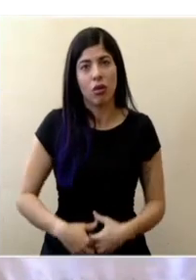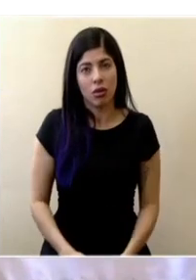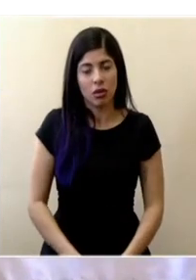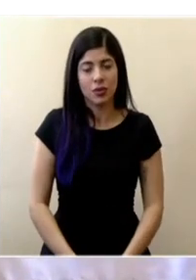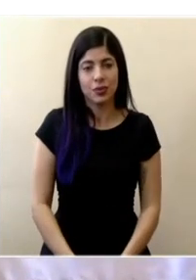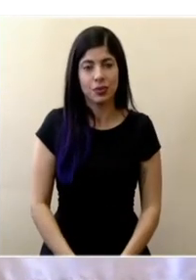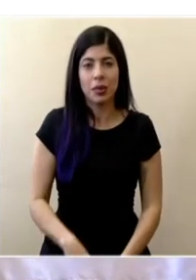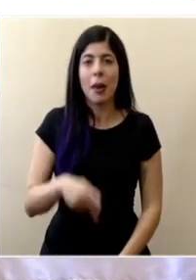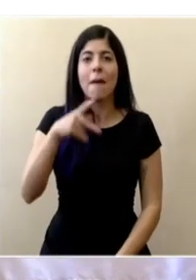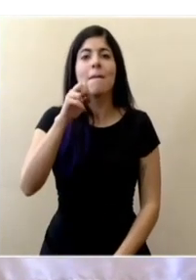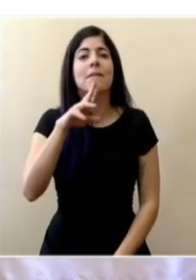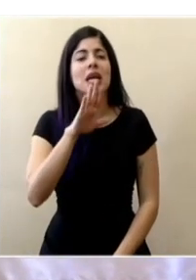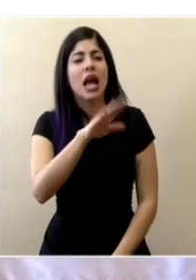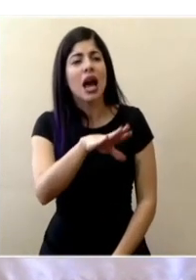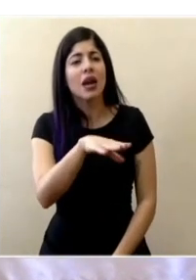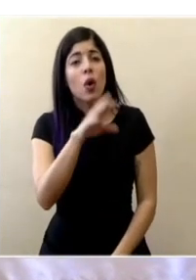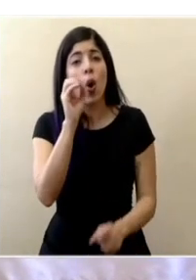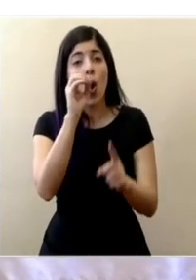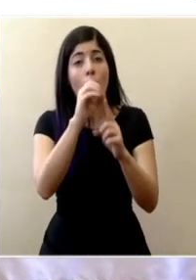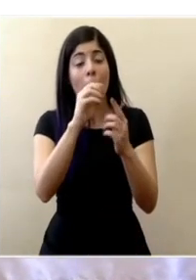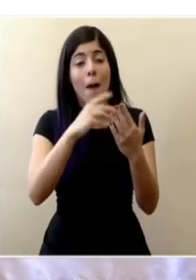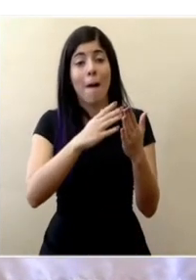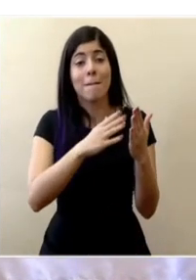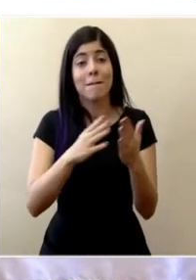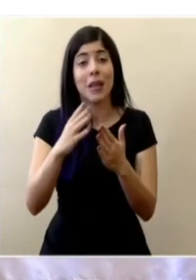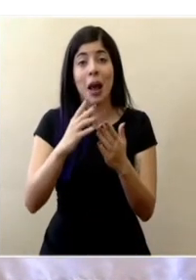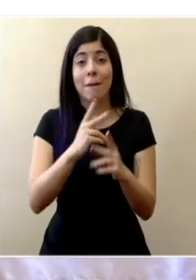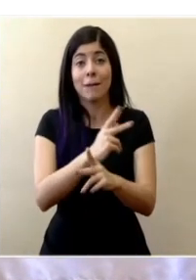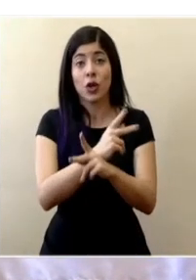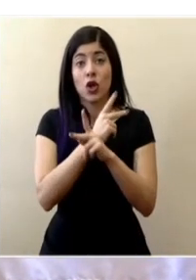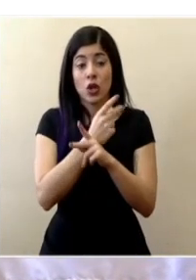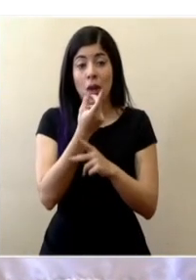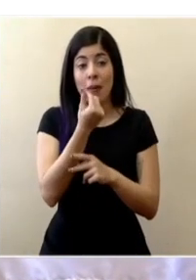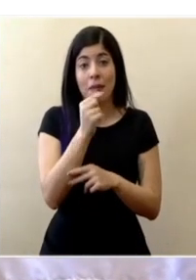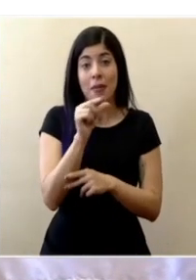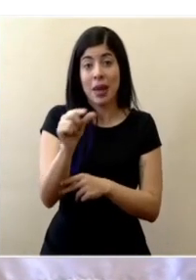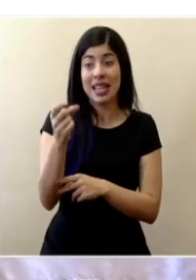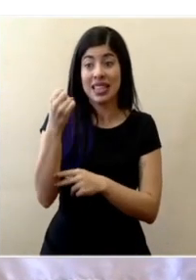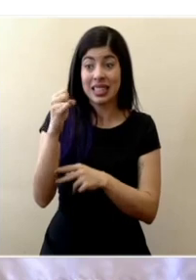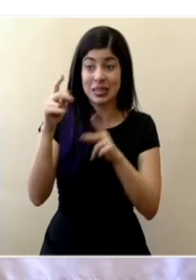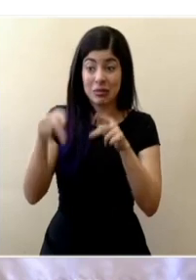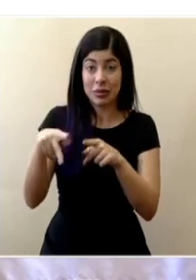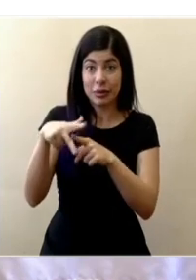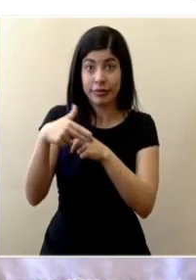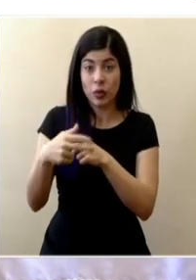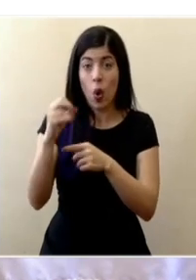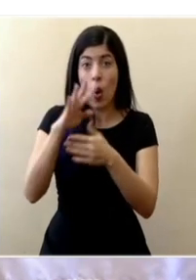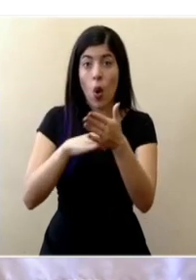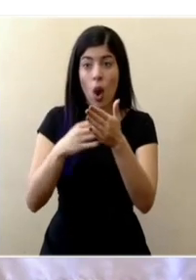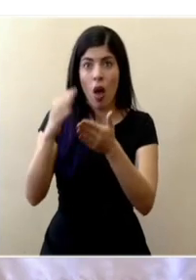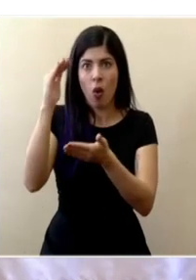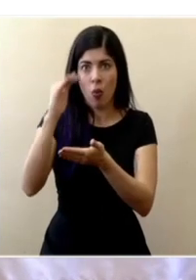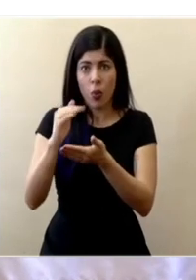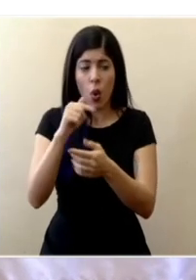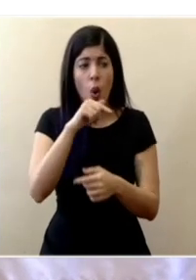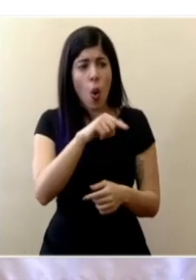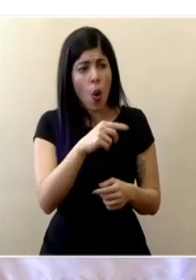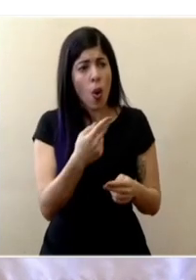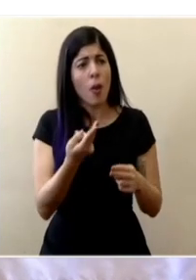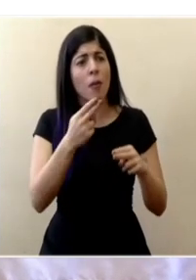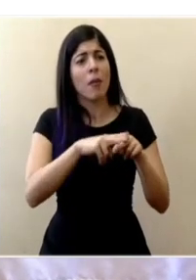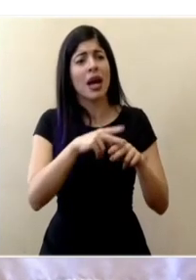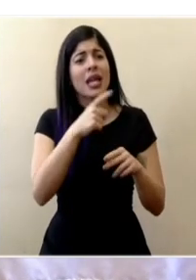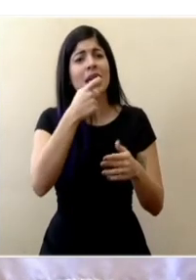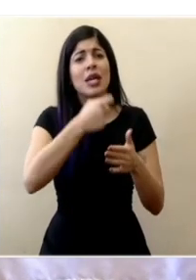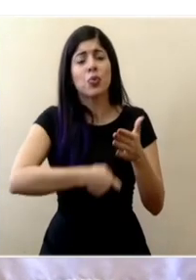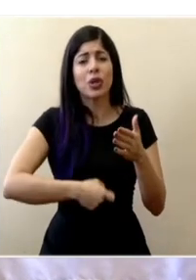Doña Pilar uno de los objetivos del plan proteger es dar subsidios a quienes pierden el empleo o les reduzcan la jornada hoy se anuncia el impuesto solidario